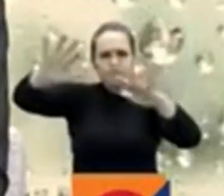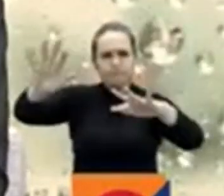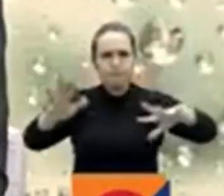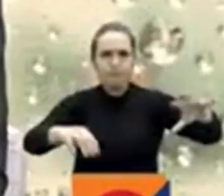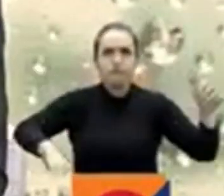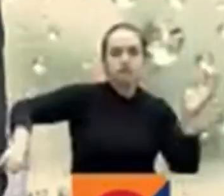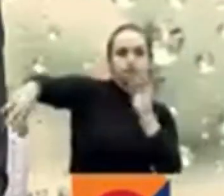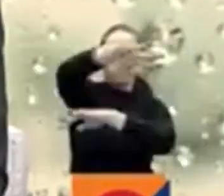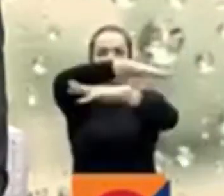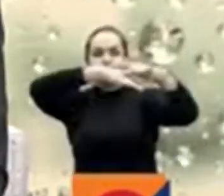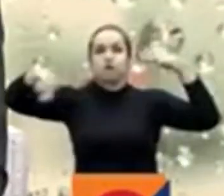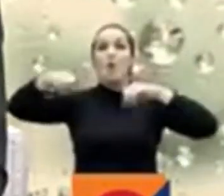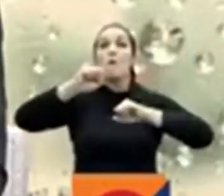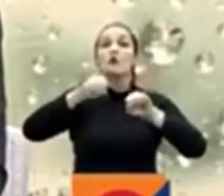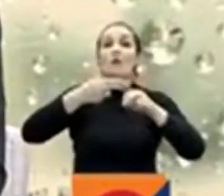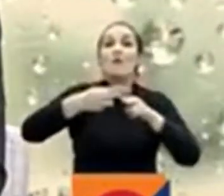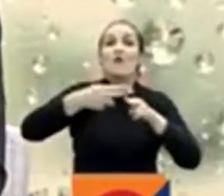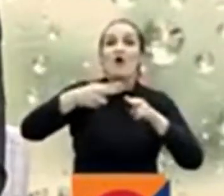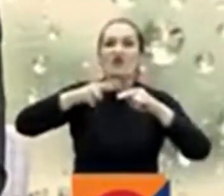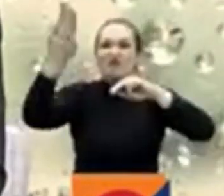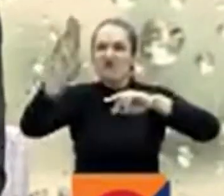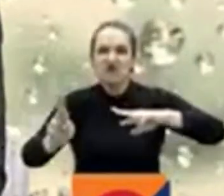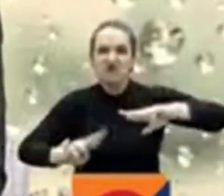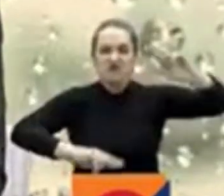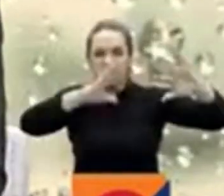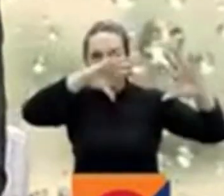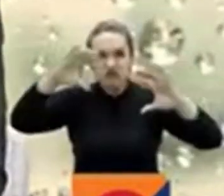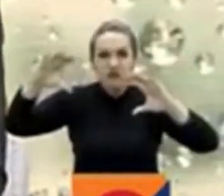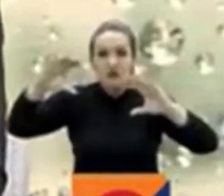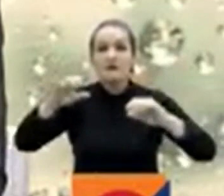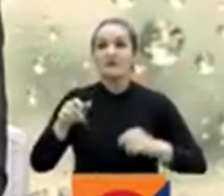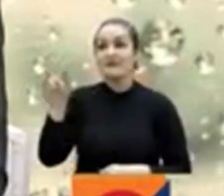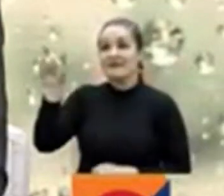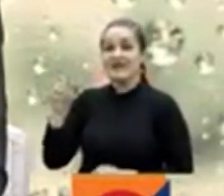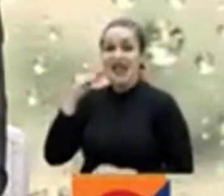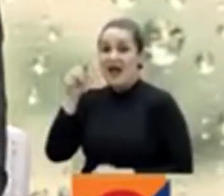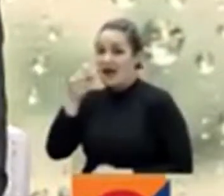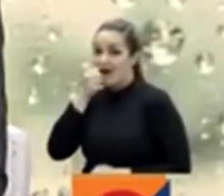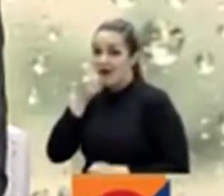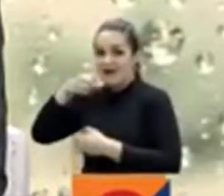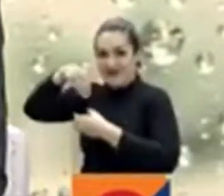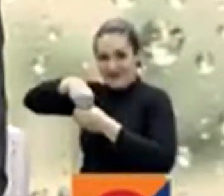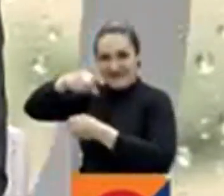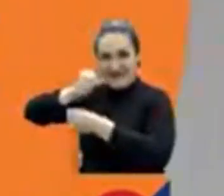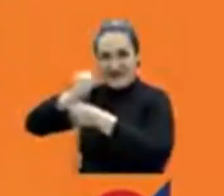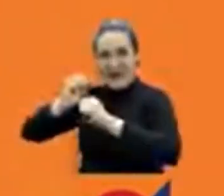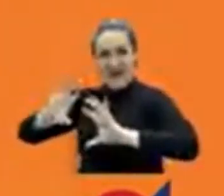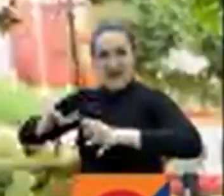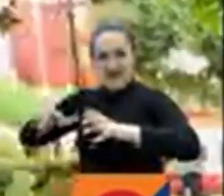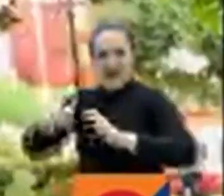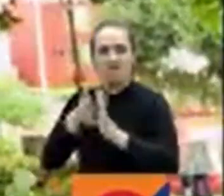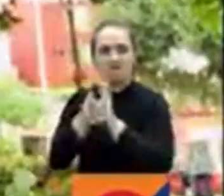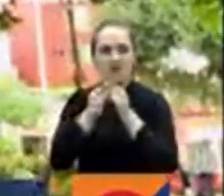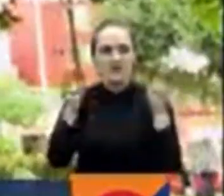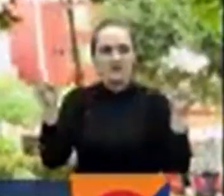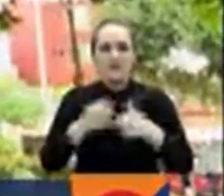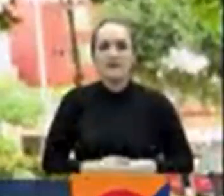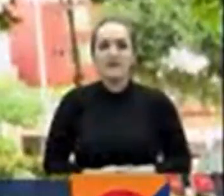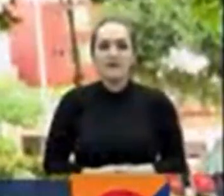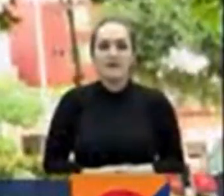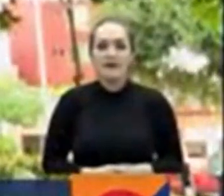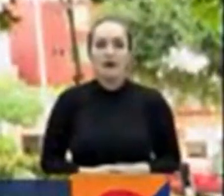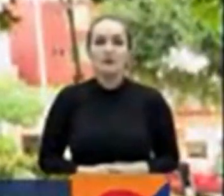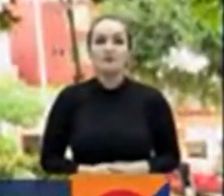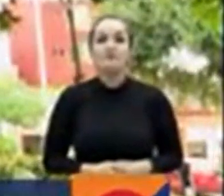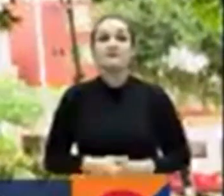tormenta en las próximas horas. Silvana Salas, periodista de la Radio Nacional, nos amplía la información. La Capitanía del